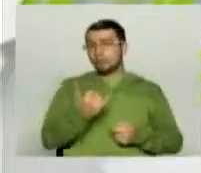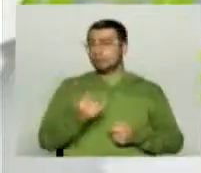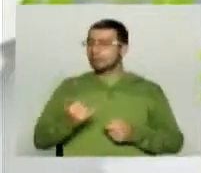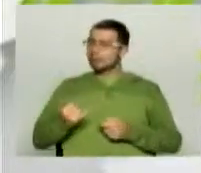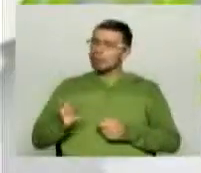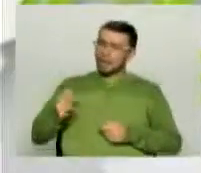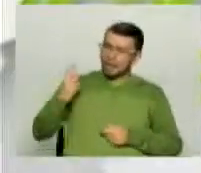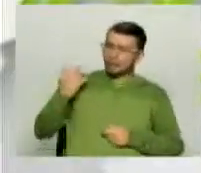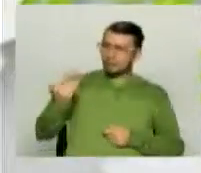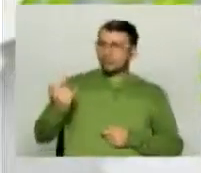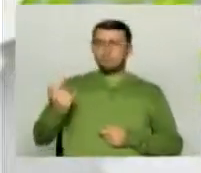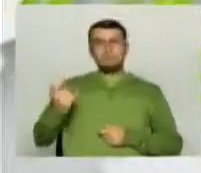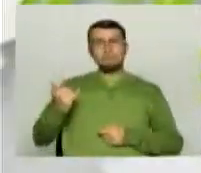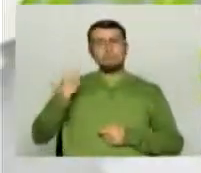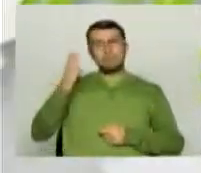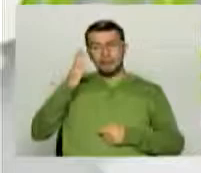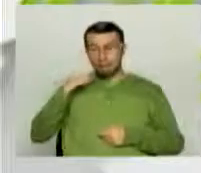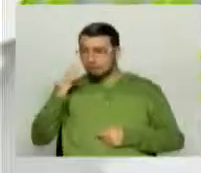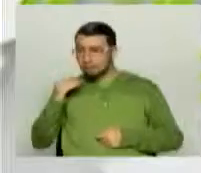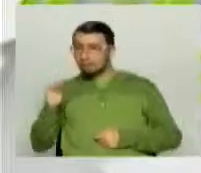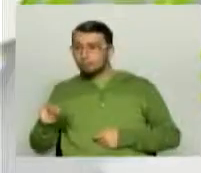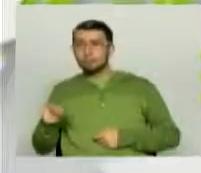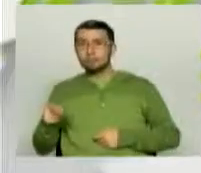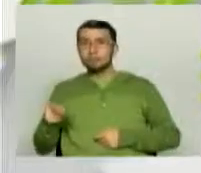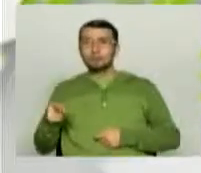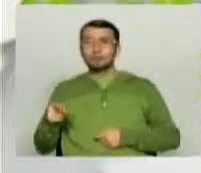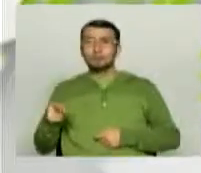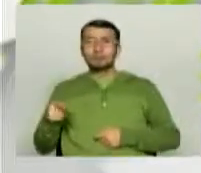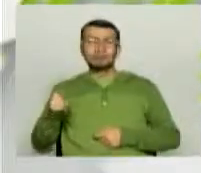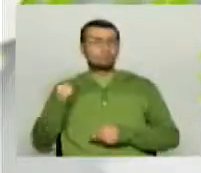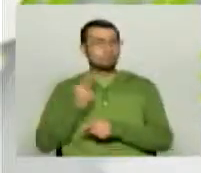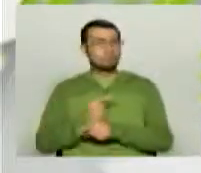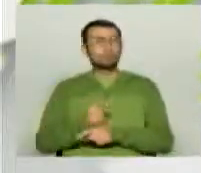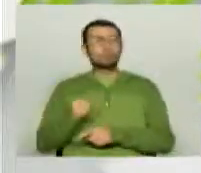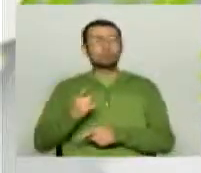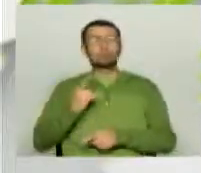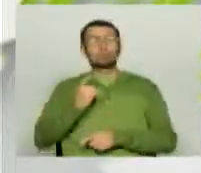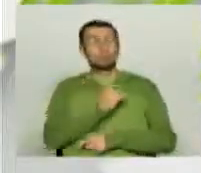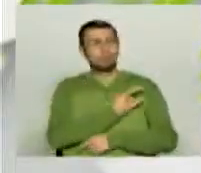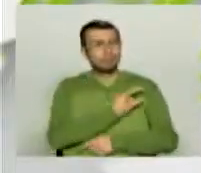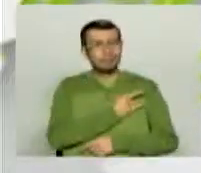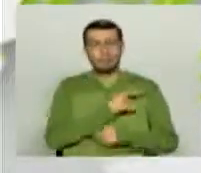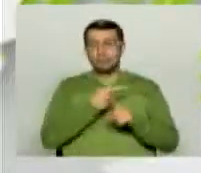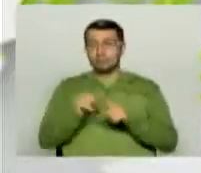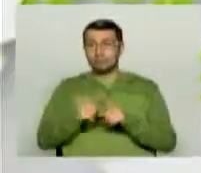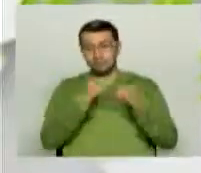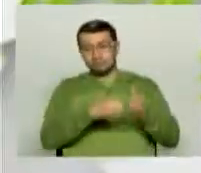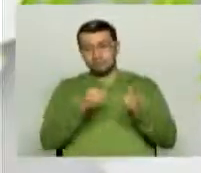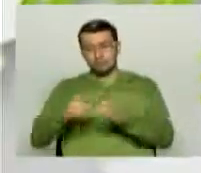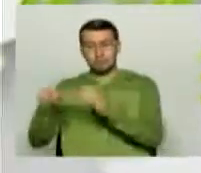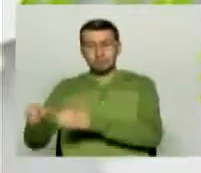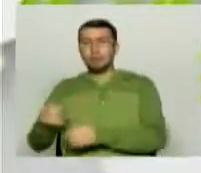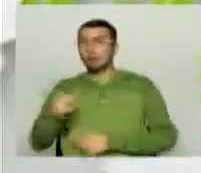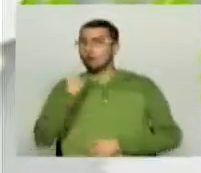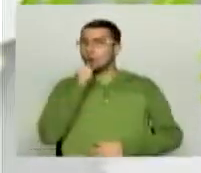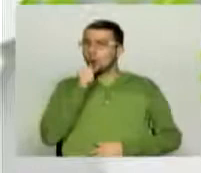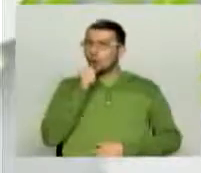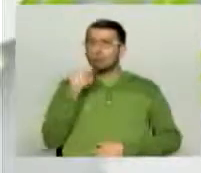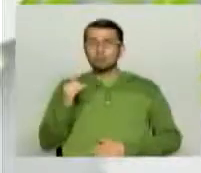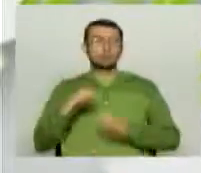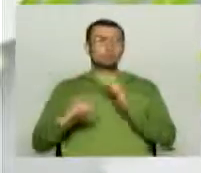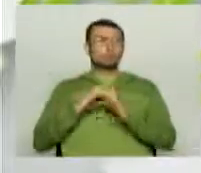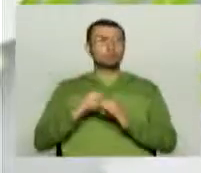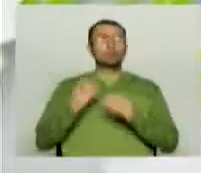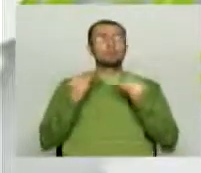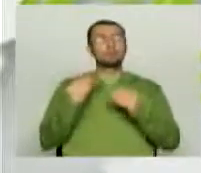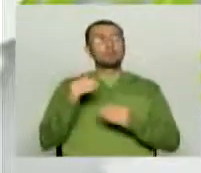manera, la evolución de las universidades con sus facultades de periodismo, de comunicación, hizo que muchas